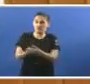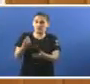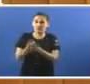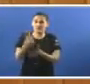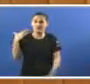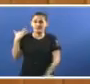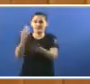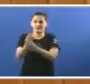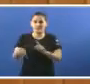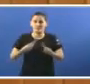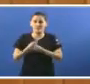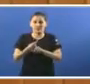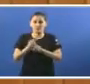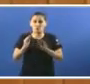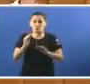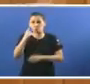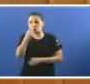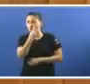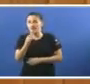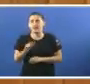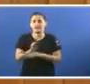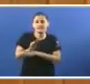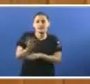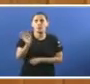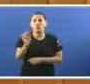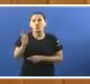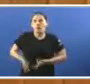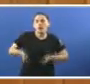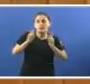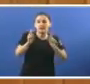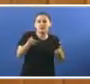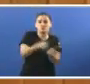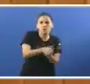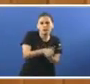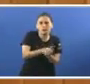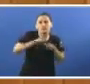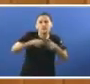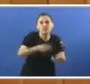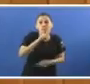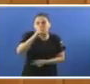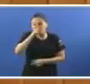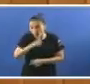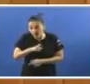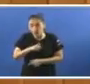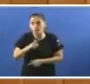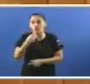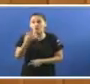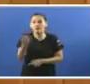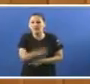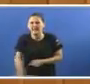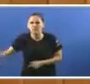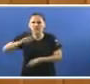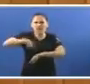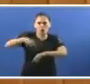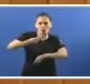festivos e as gardas que fan Ou que selle permita librarse e selle morre un familiar Porque recordo aquí que selle fan recuperar as